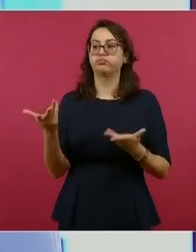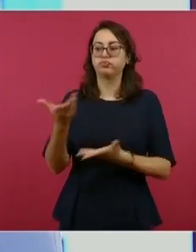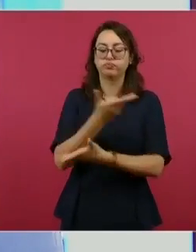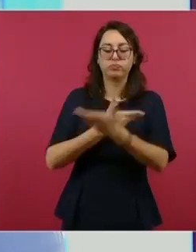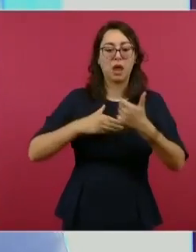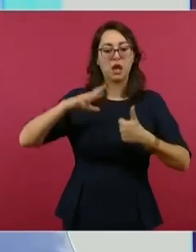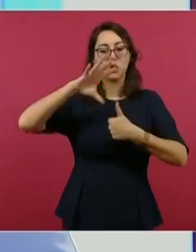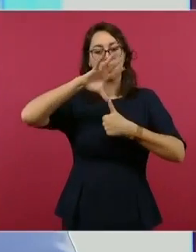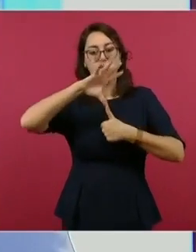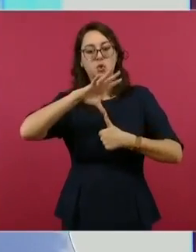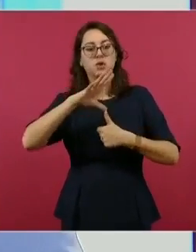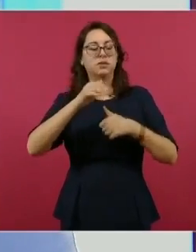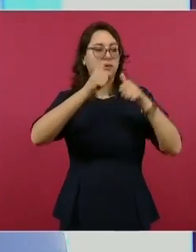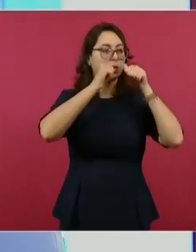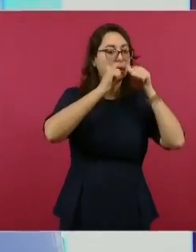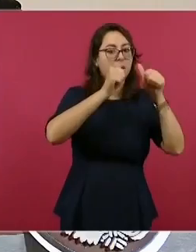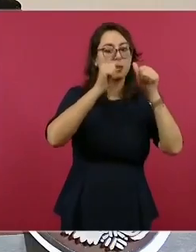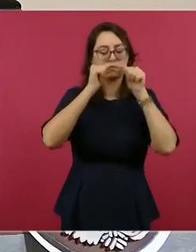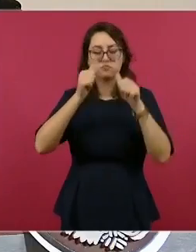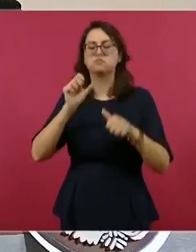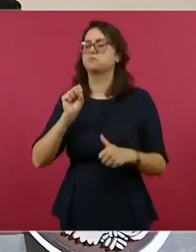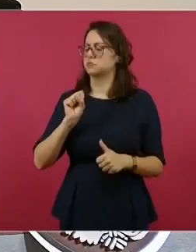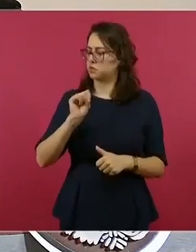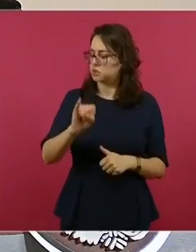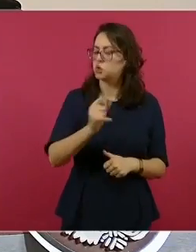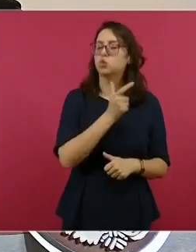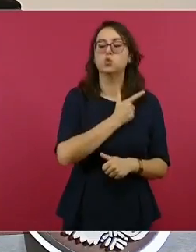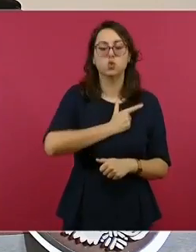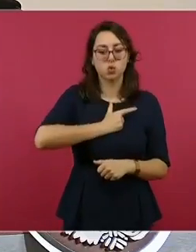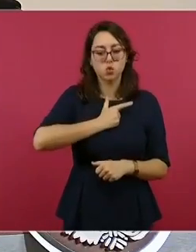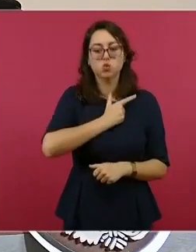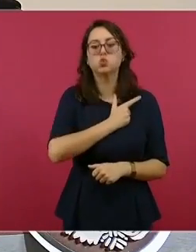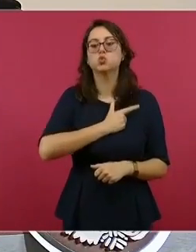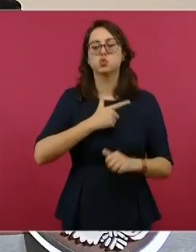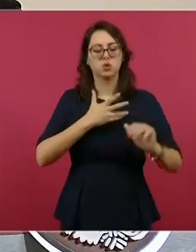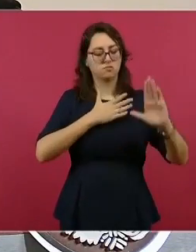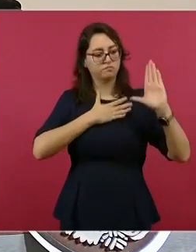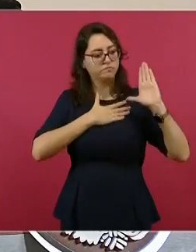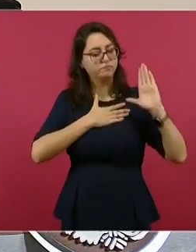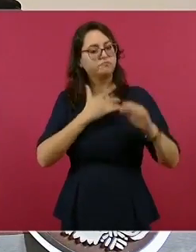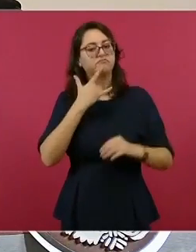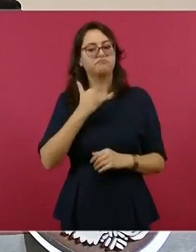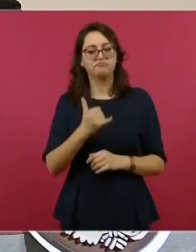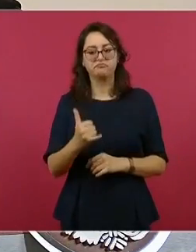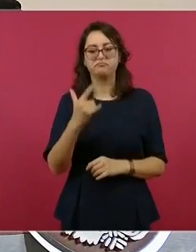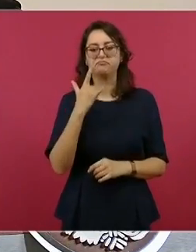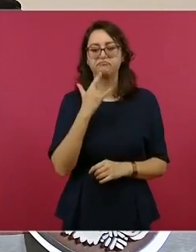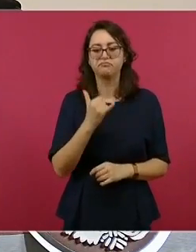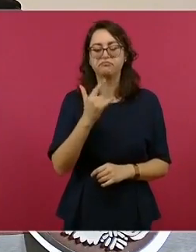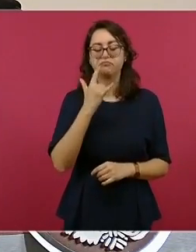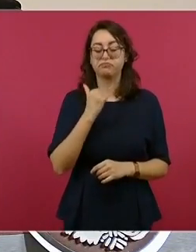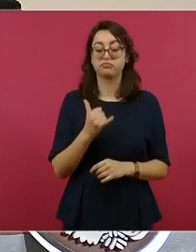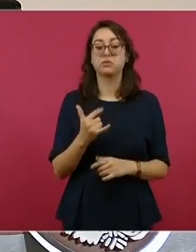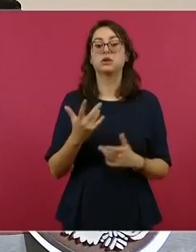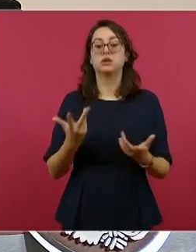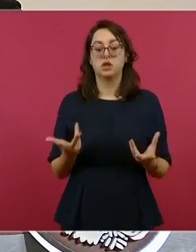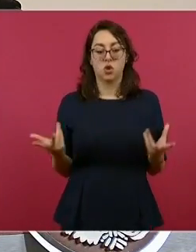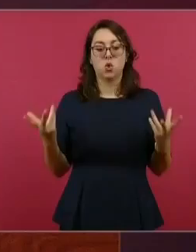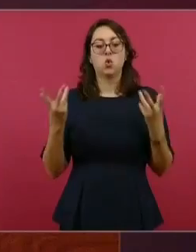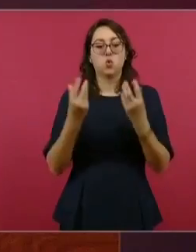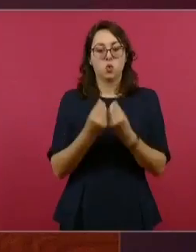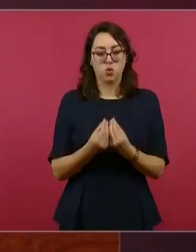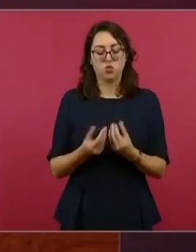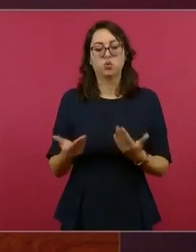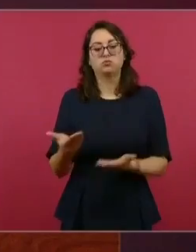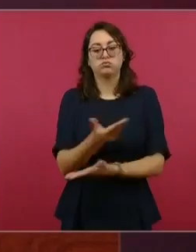región. Lo hacemos con convicción, con mucho compromiso y hemos acordado cooperar